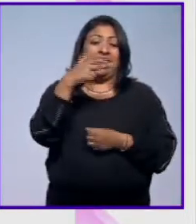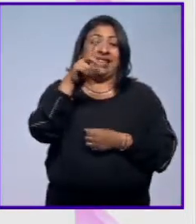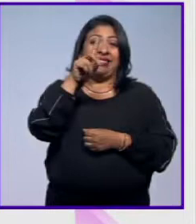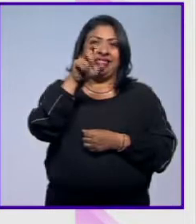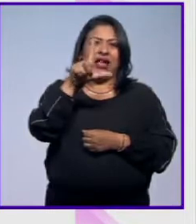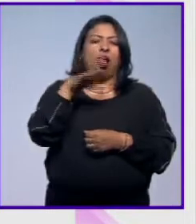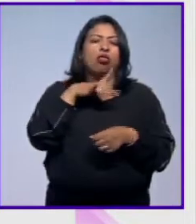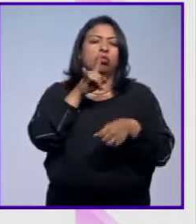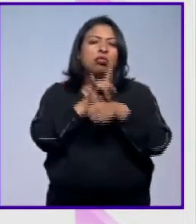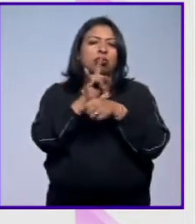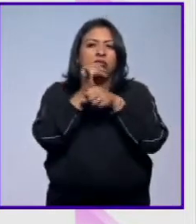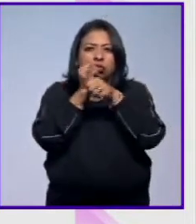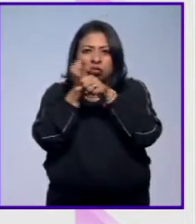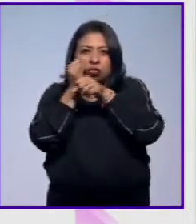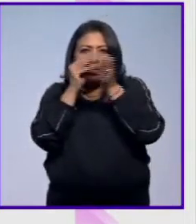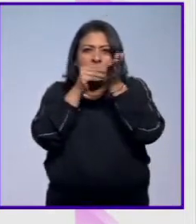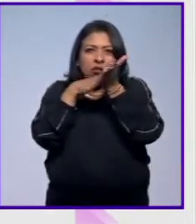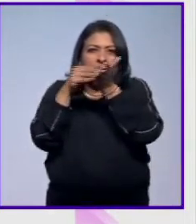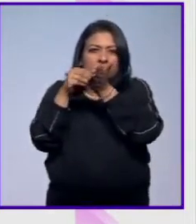ficción documentada.